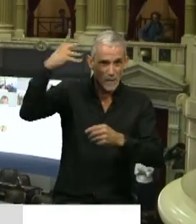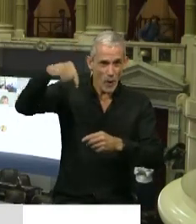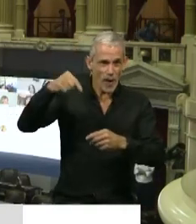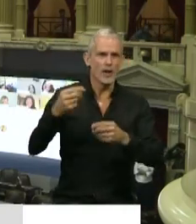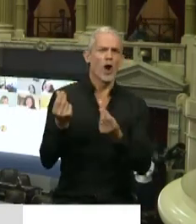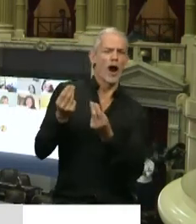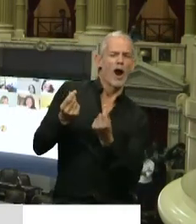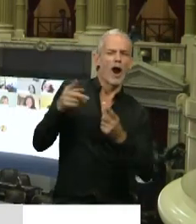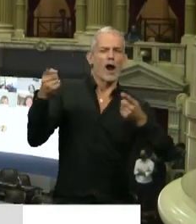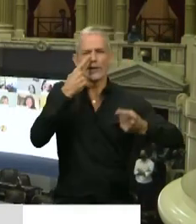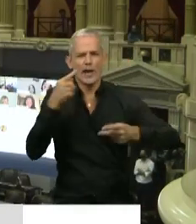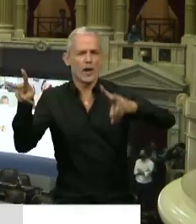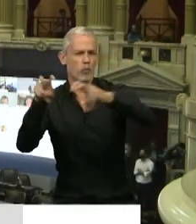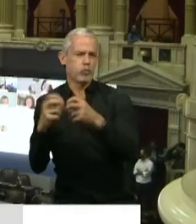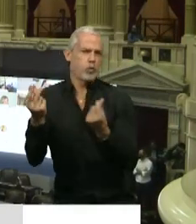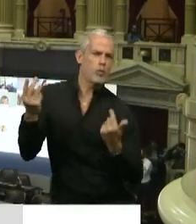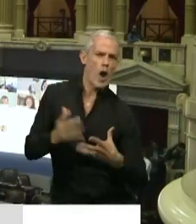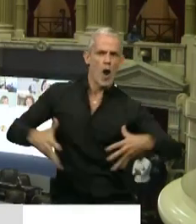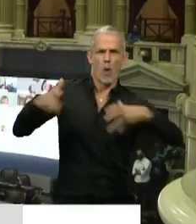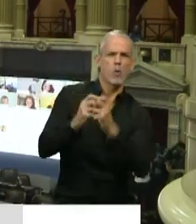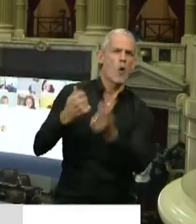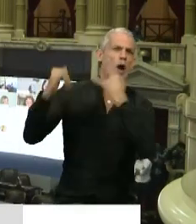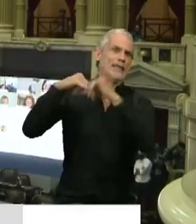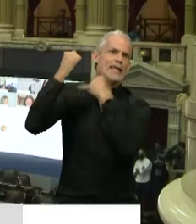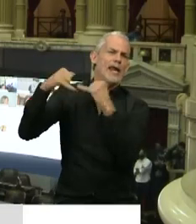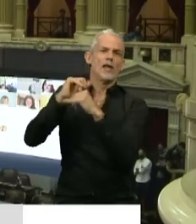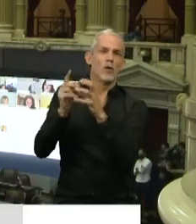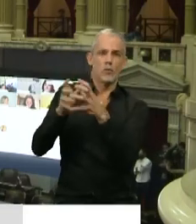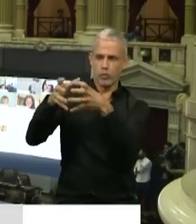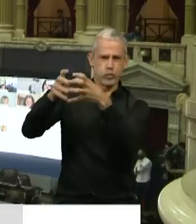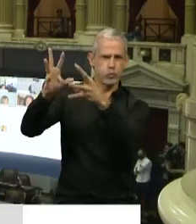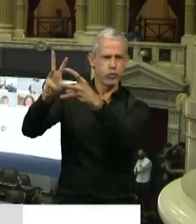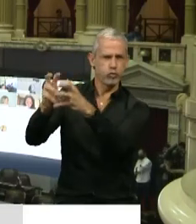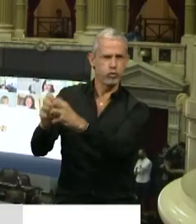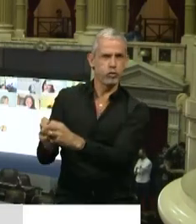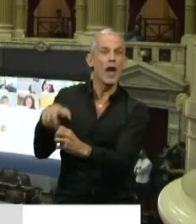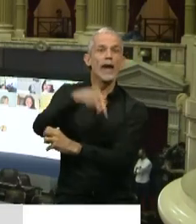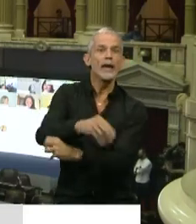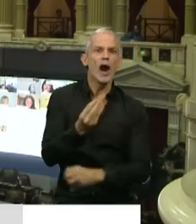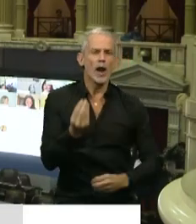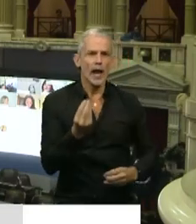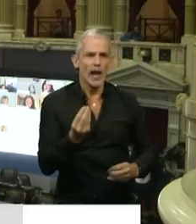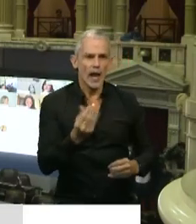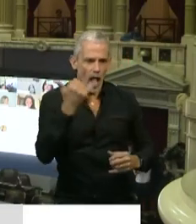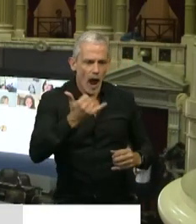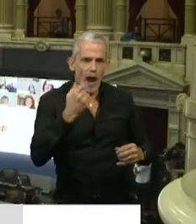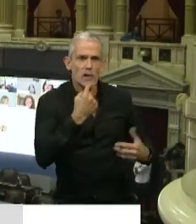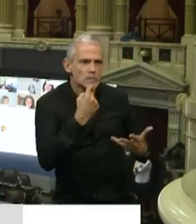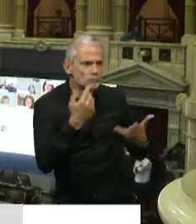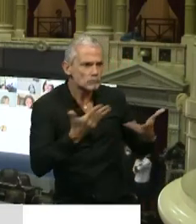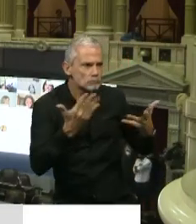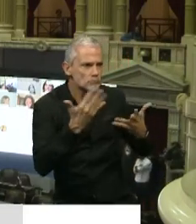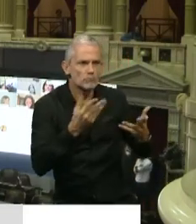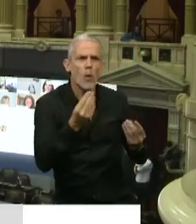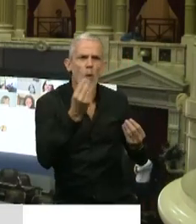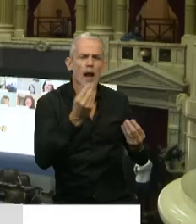capitalismo, el dinero, la bolsa, las acciones, han muerto y hoy nos encontramos frente a una maravillosa incertidumbre, que es